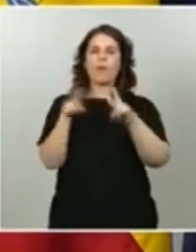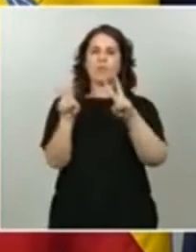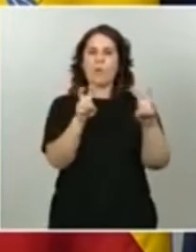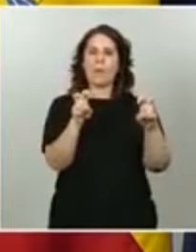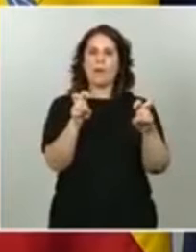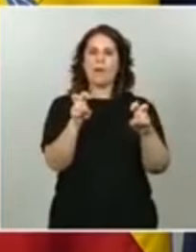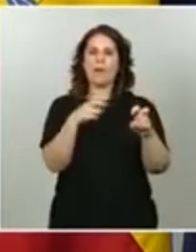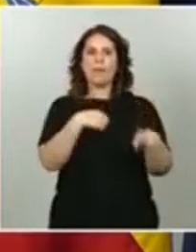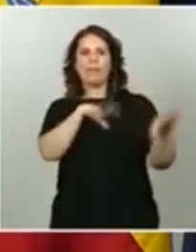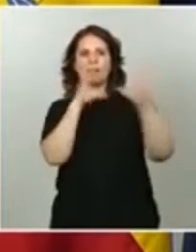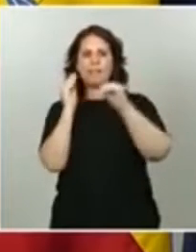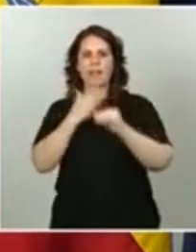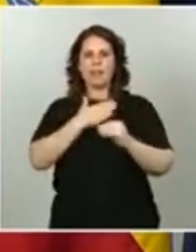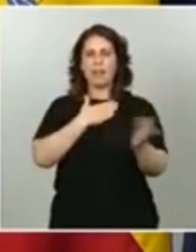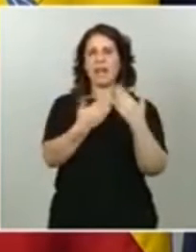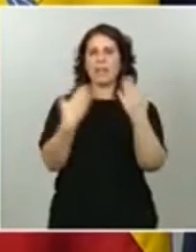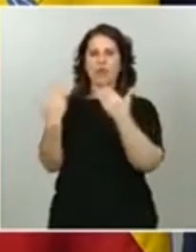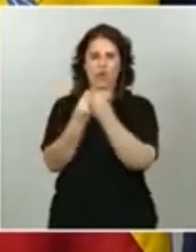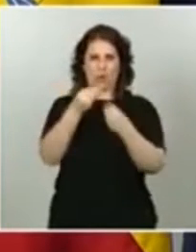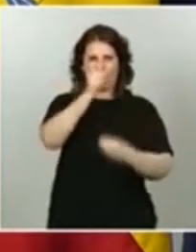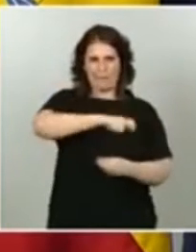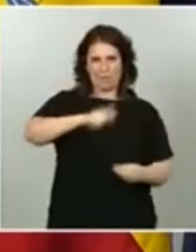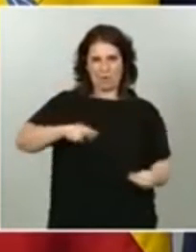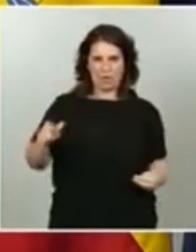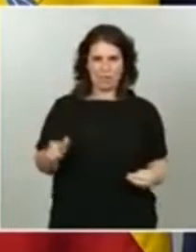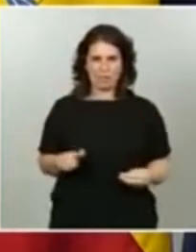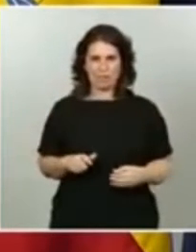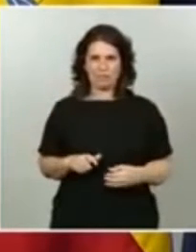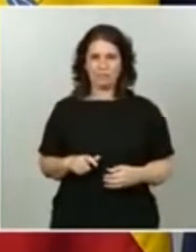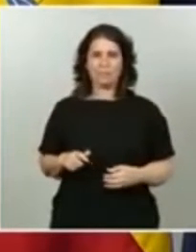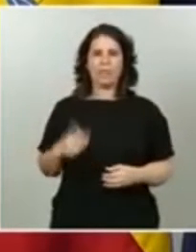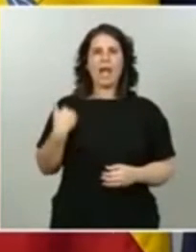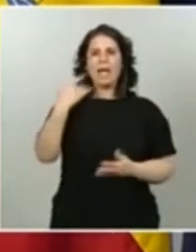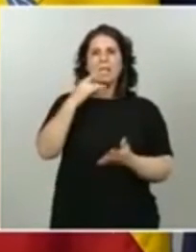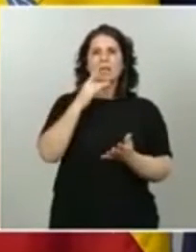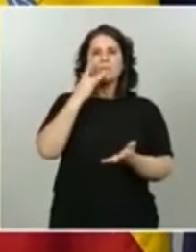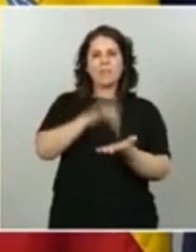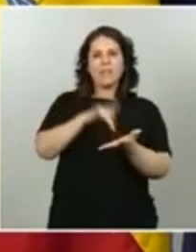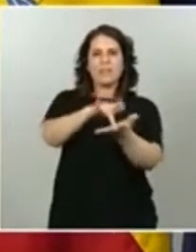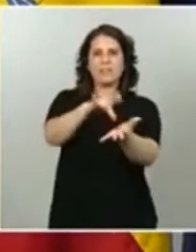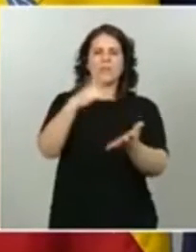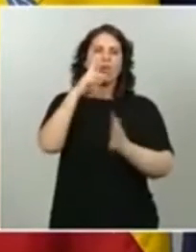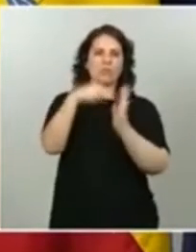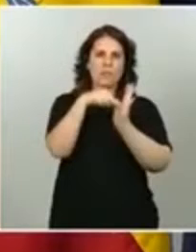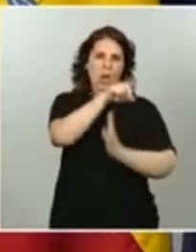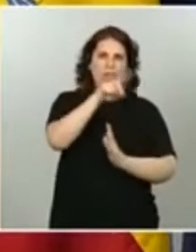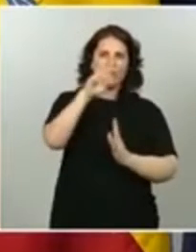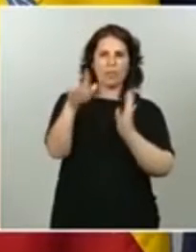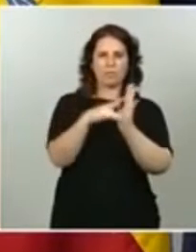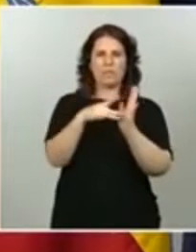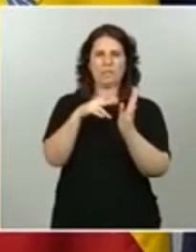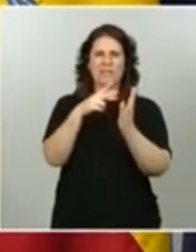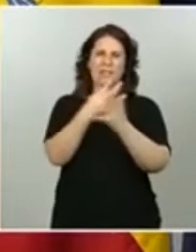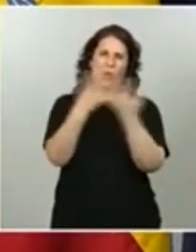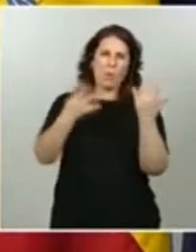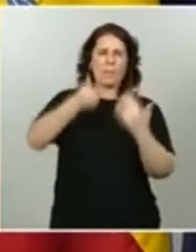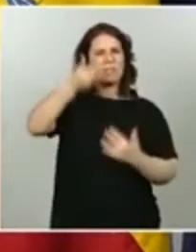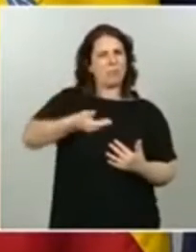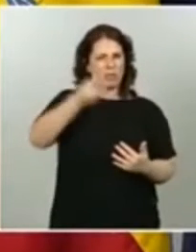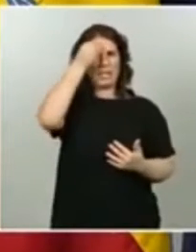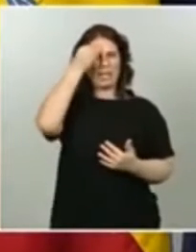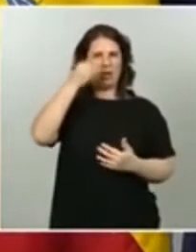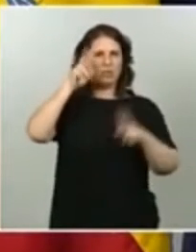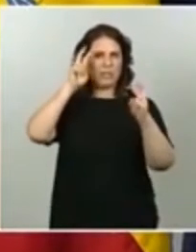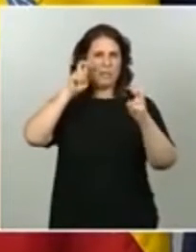personas. Hay hitos en el 2011, en el 2019, quizás la reforma más importante en materia electoral general,